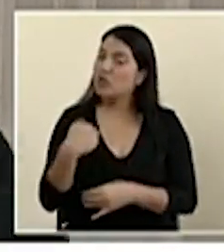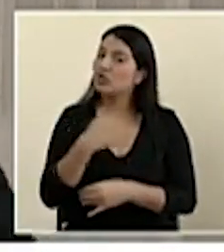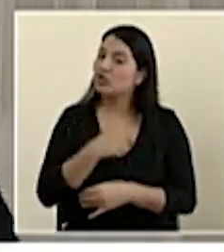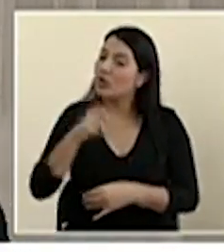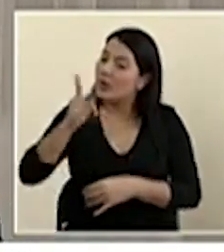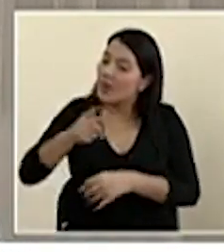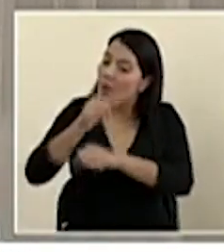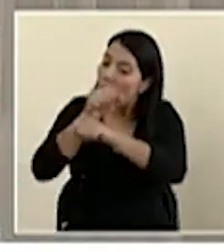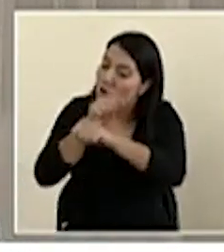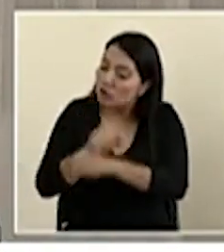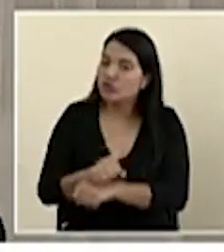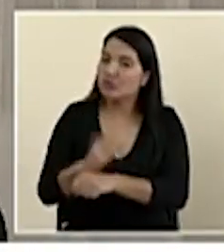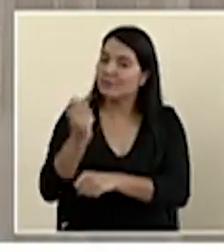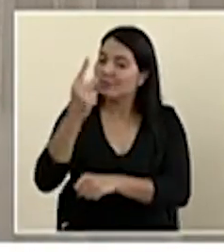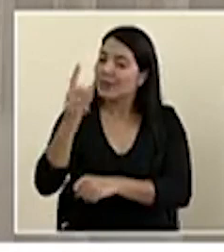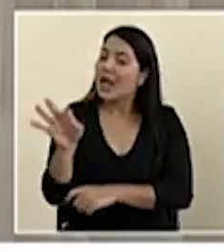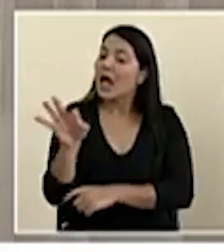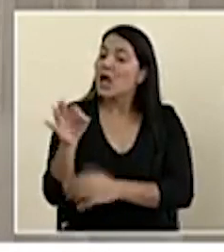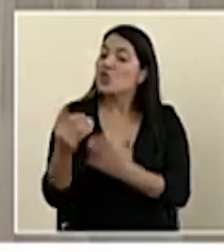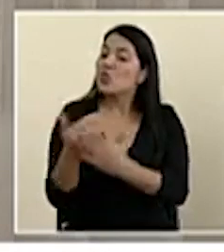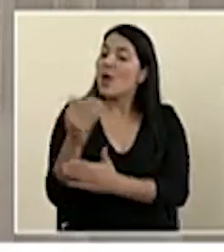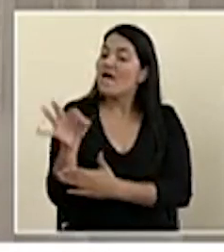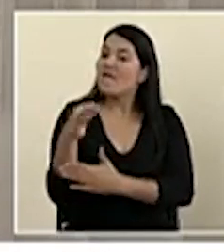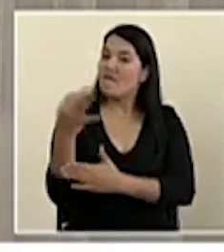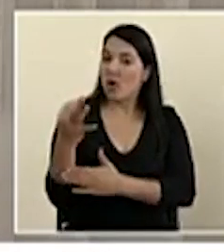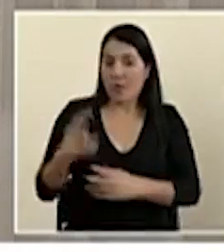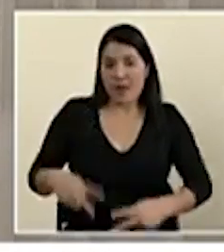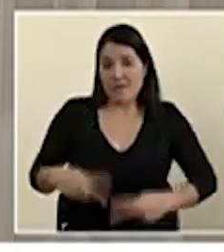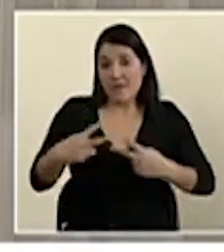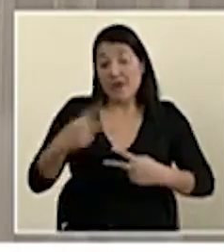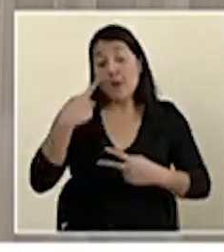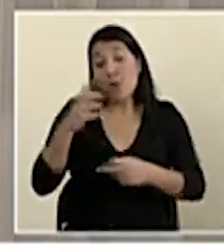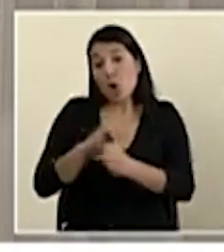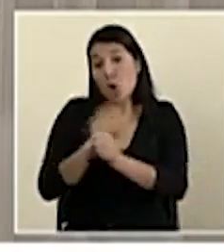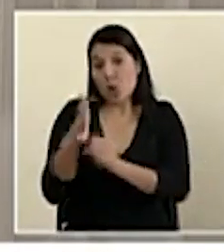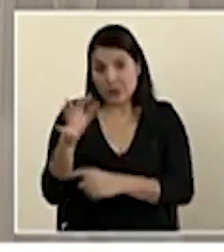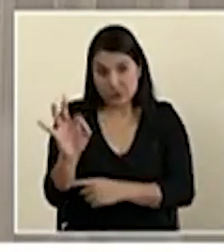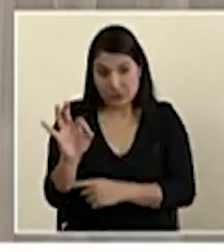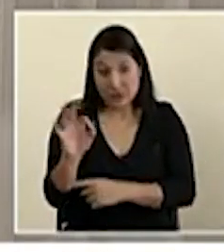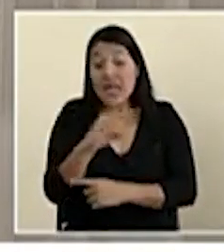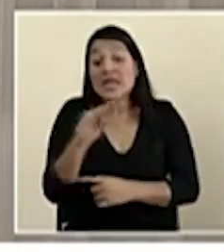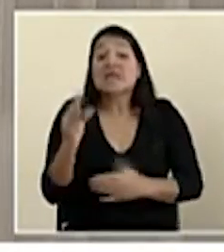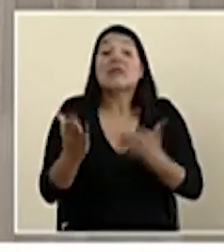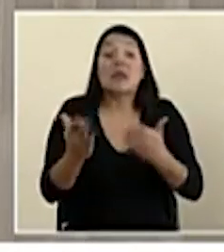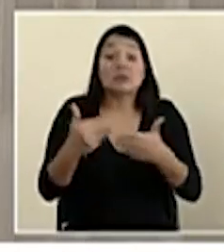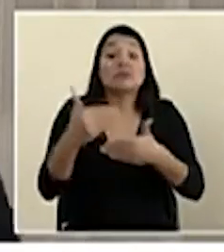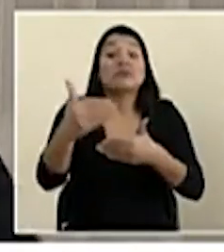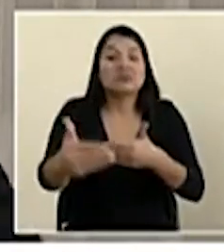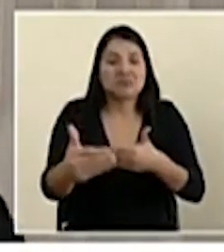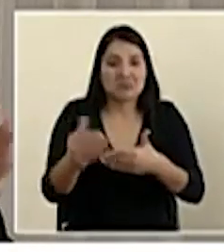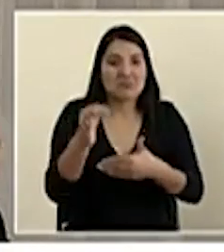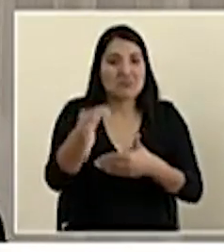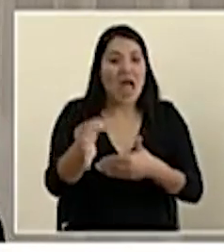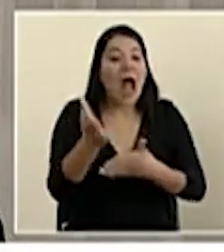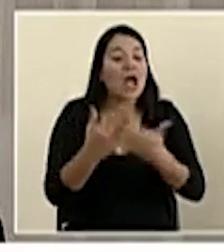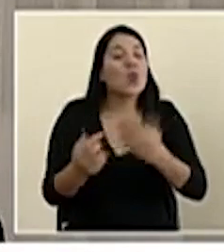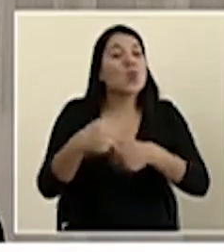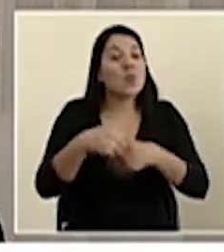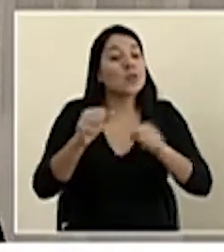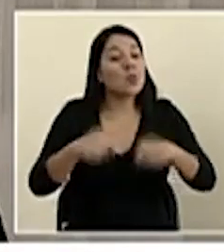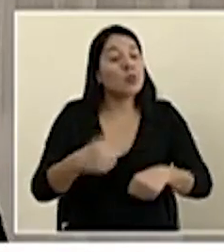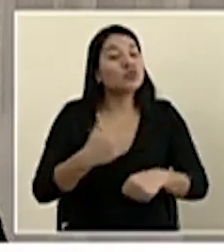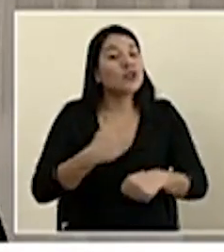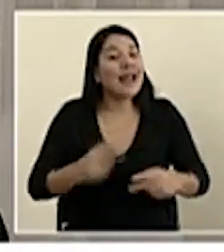a esa nueva forma de vivir ante el COVID-19 y que en algún momento podemos retomar la vida que teníamos antes.